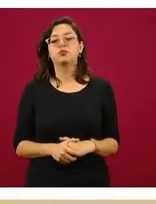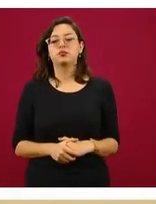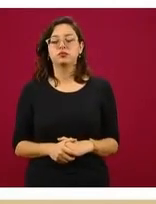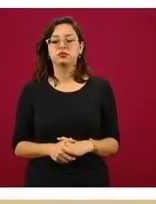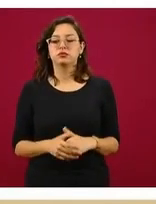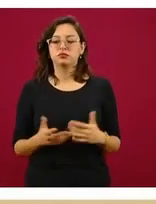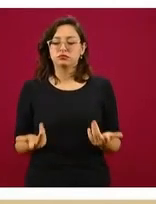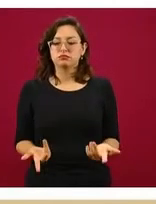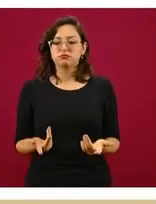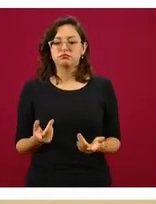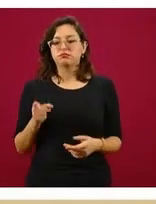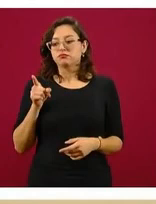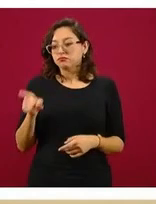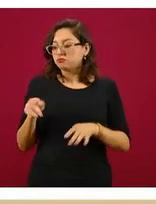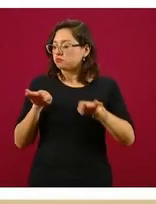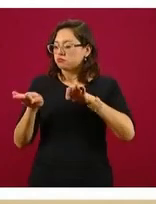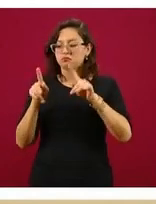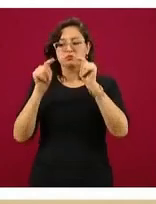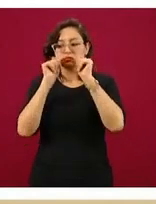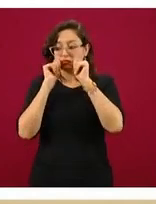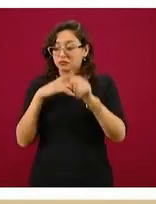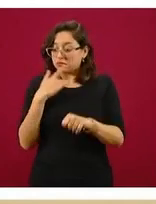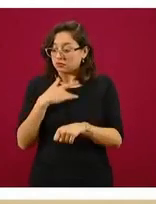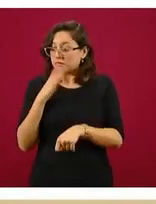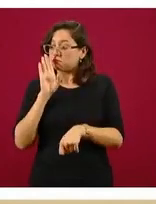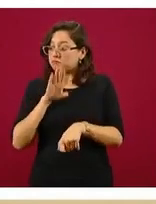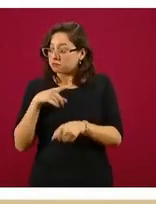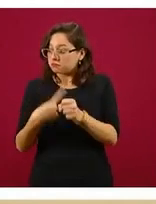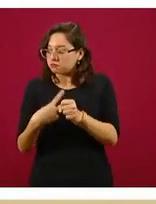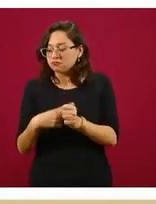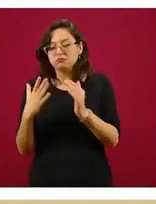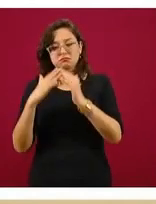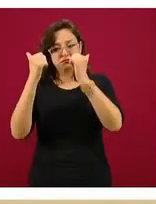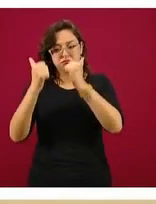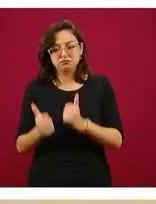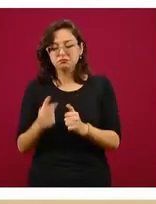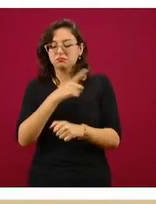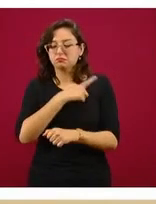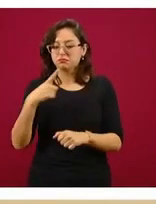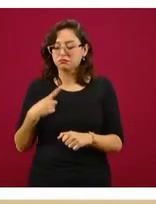trabajando y hay que proteger a las personas con mayor vulnerabilidad.